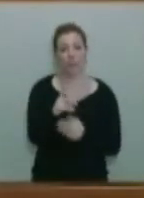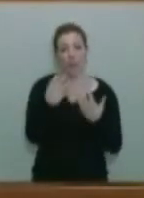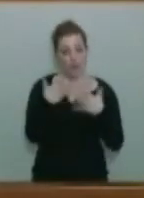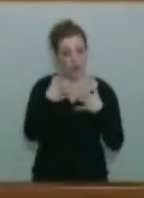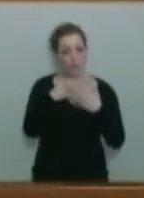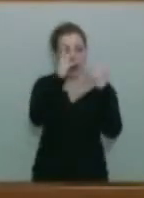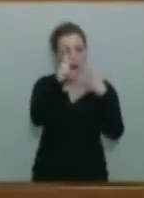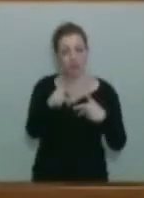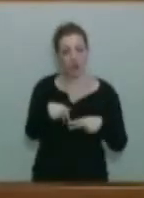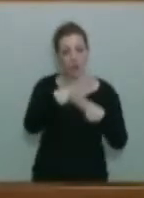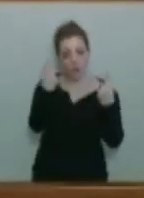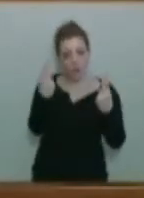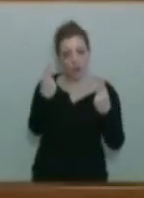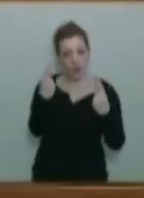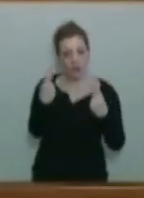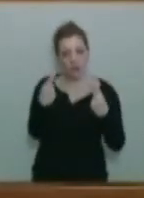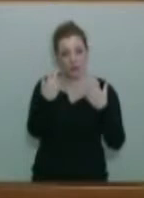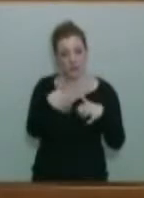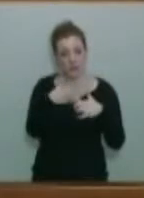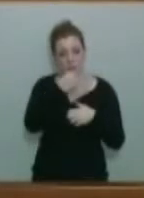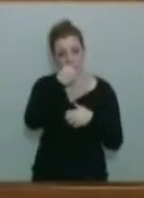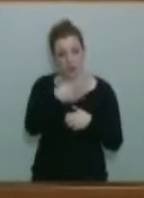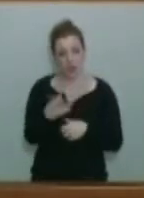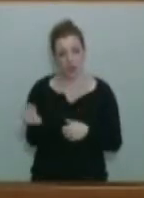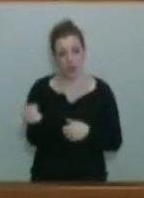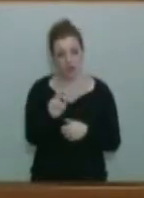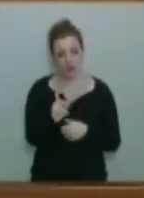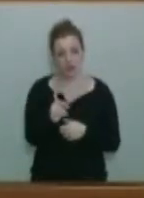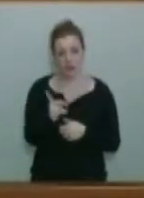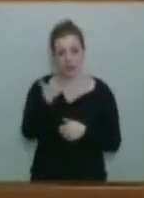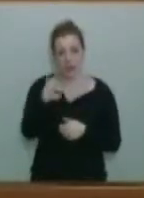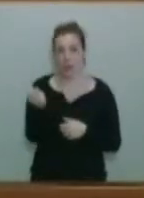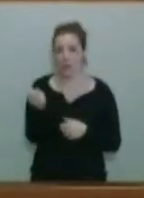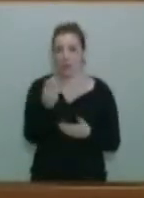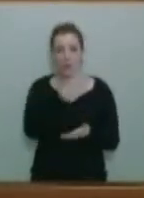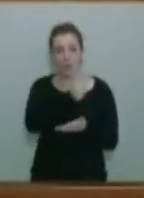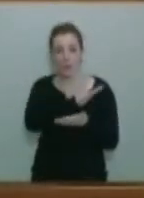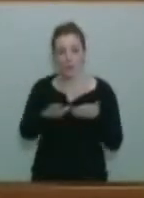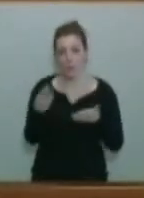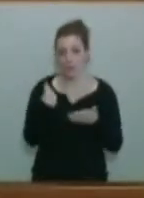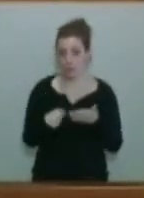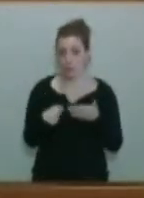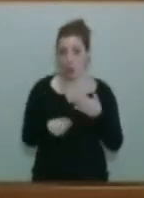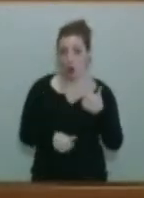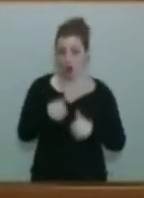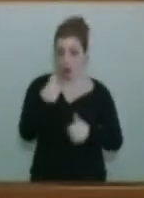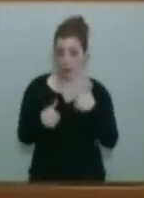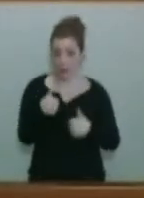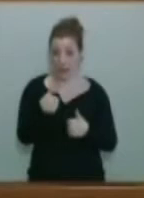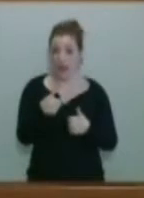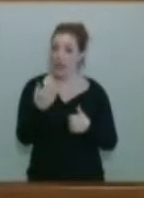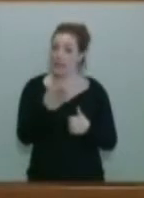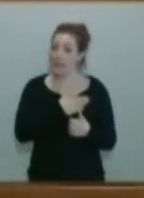Administración pública como debe de funcionar. Es decir, garantizando la concurrencia y la libre competencia. No. Usted quiere hacer